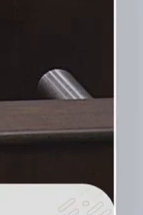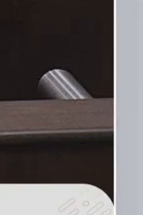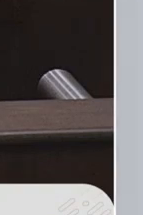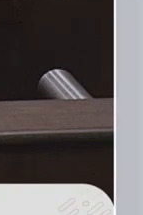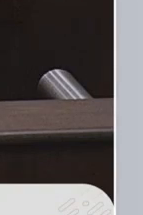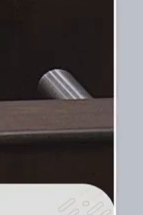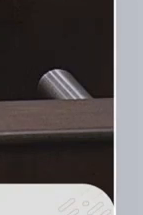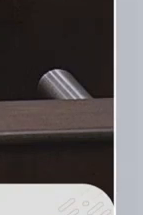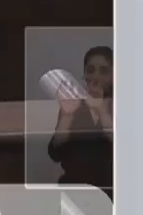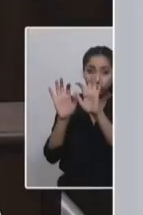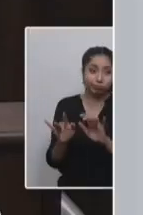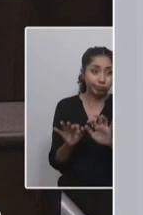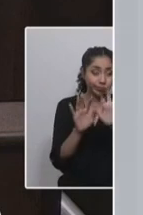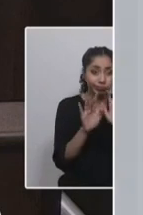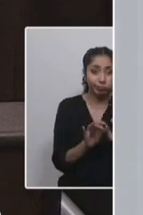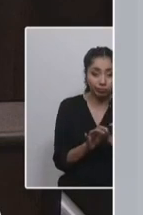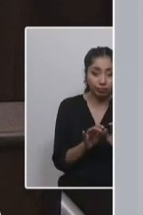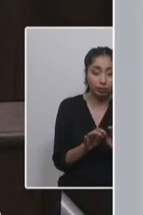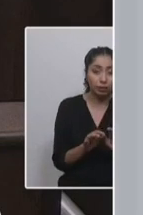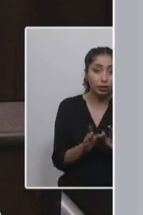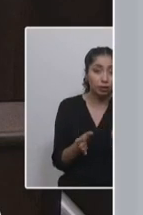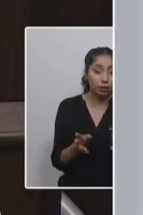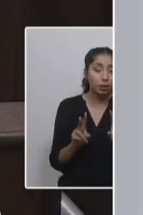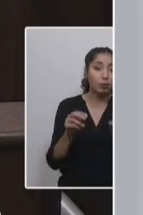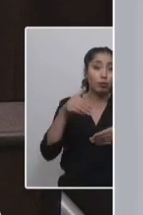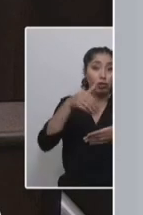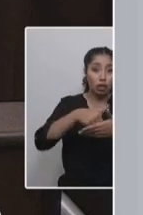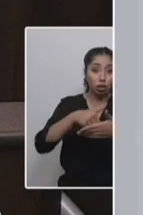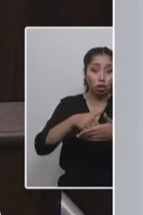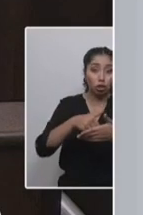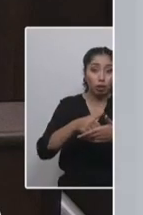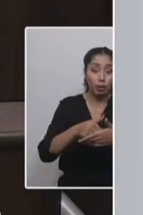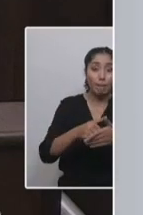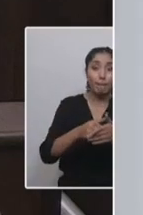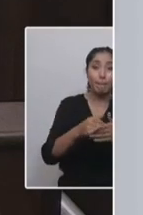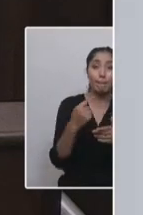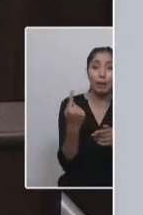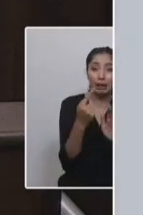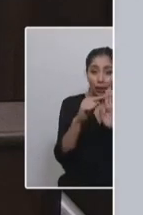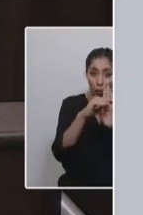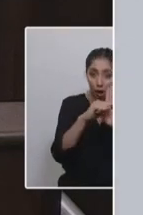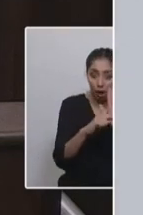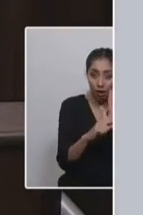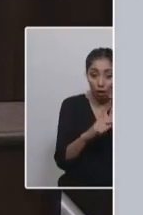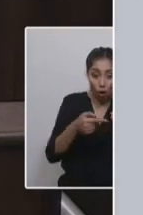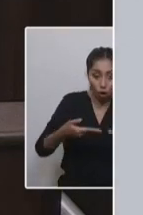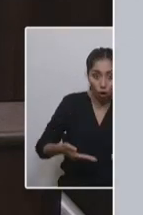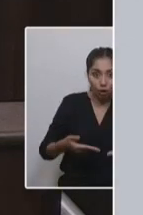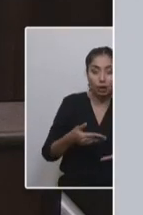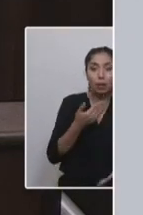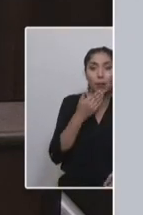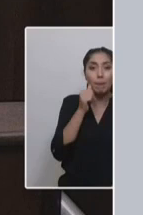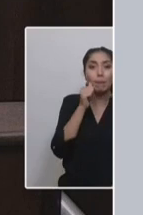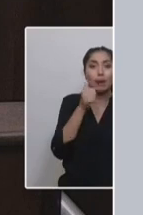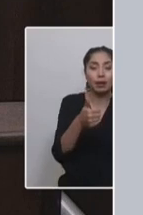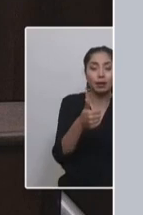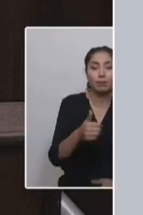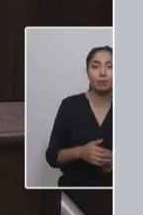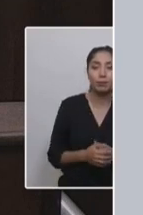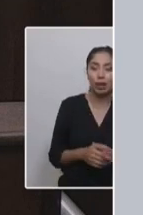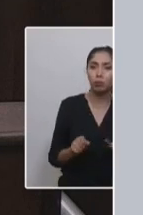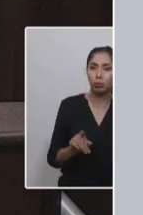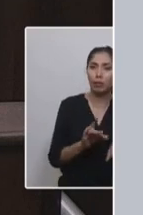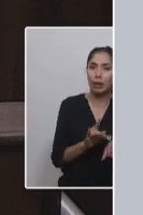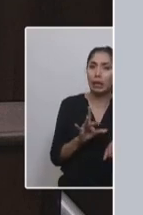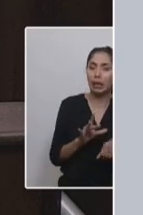para reclamar las sentencias que no son o que generan vulneraciones a derechos fundamentales, que nosotros hemos sido condenados en múltiples casos. Por lo